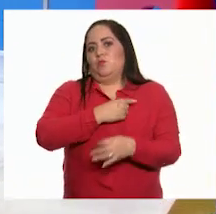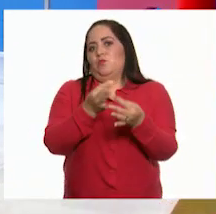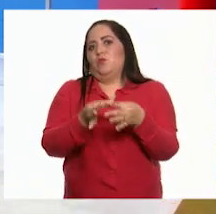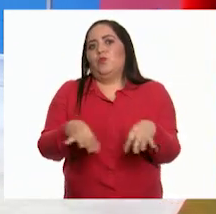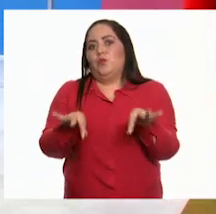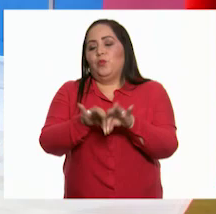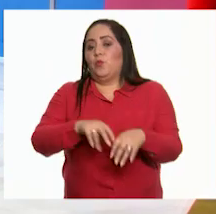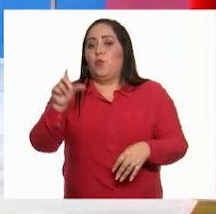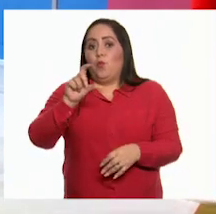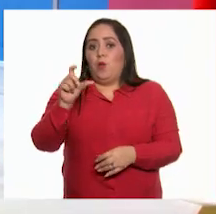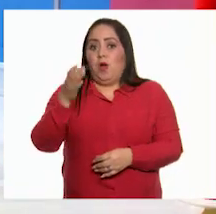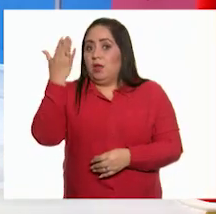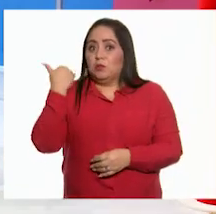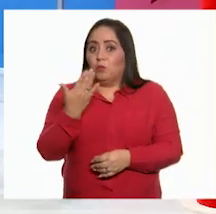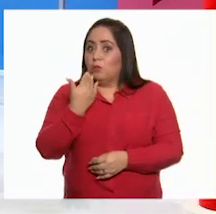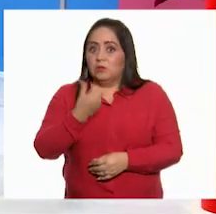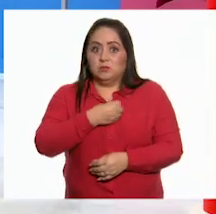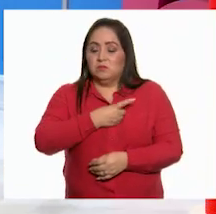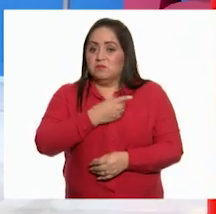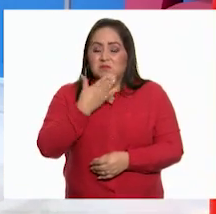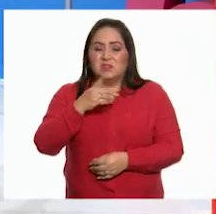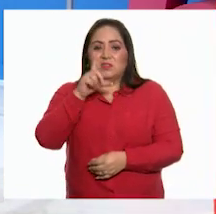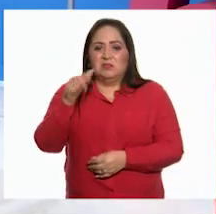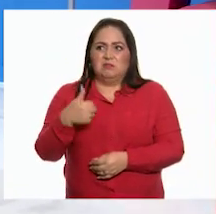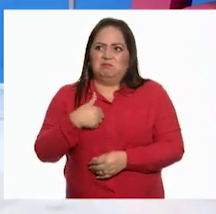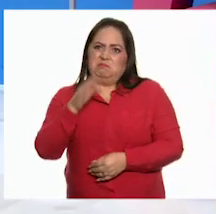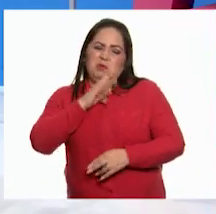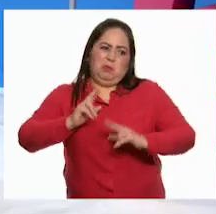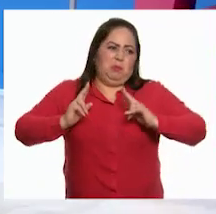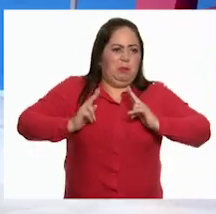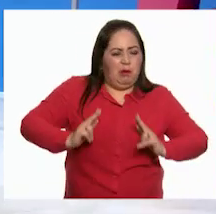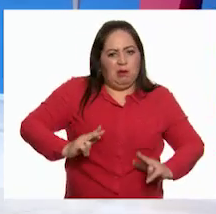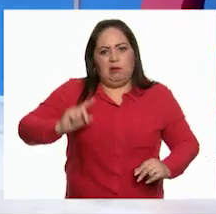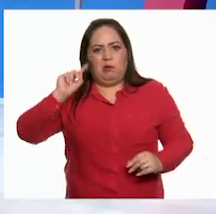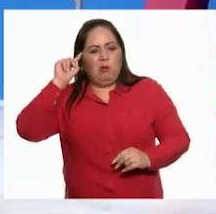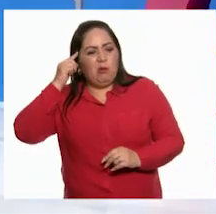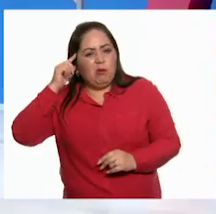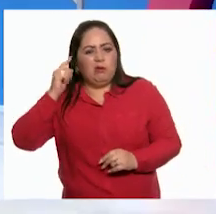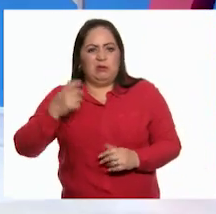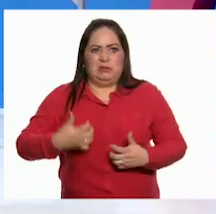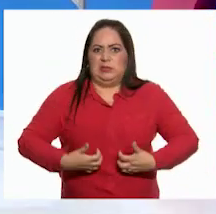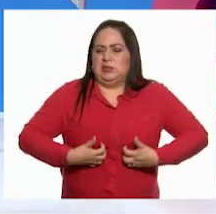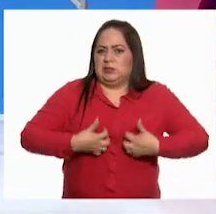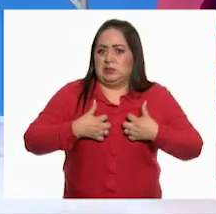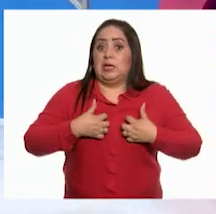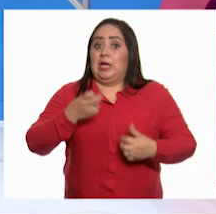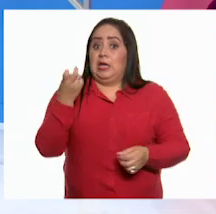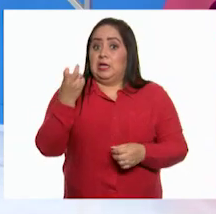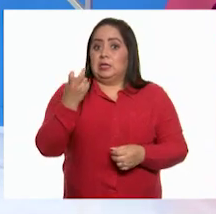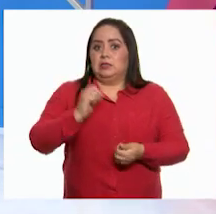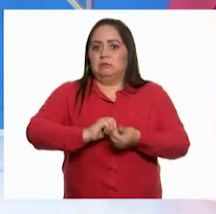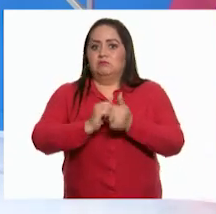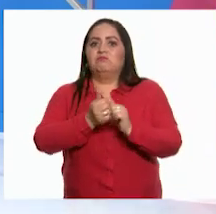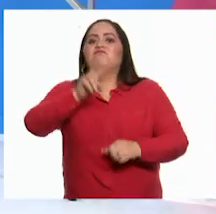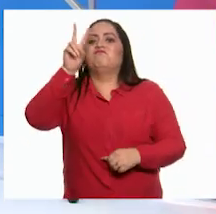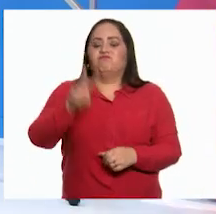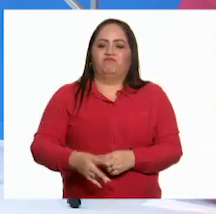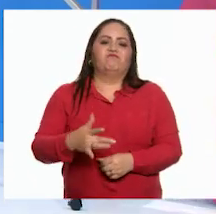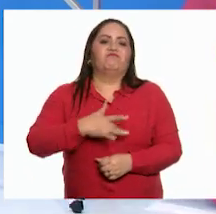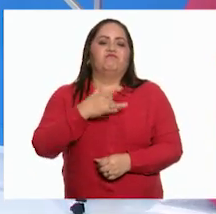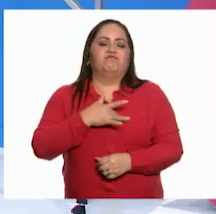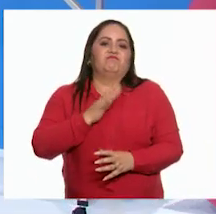Cuando no tenía buena salud, manifestaba emociones de malestar, enojo, ira y esos opacaban los verdaderos